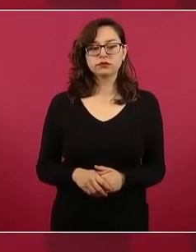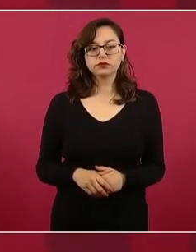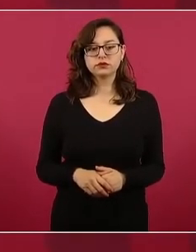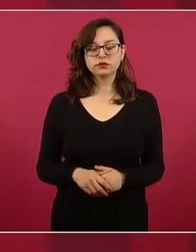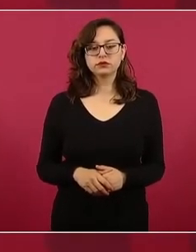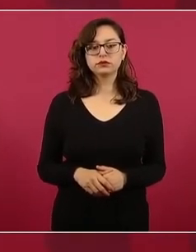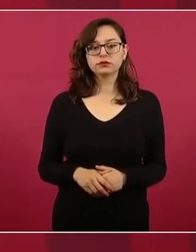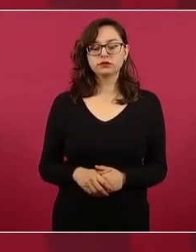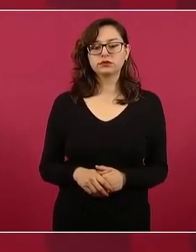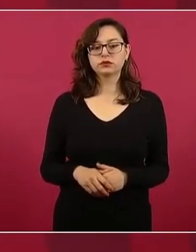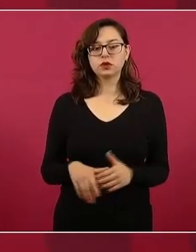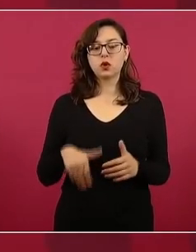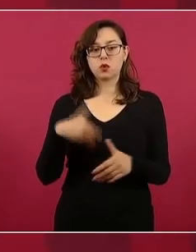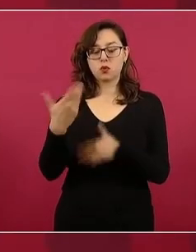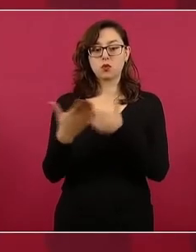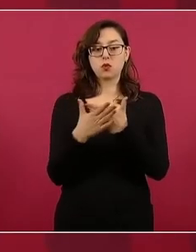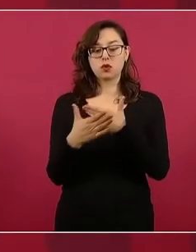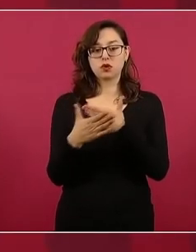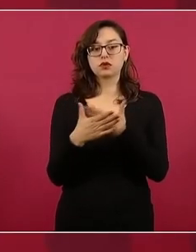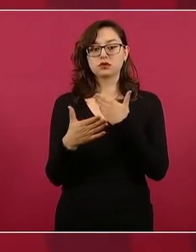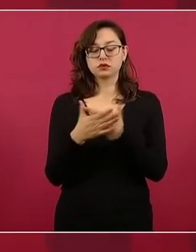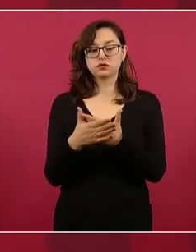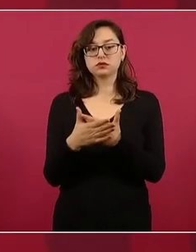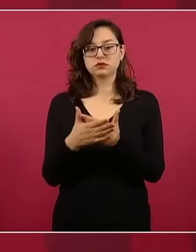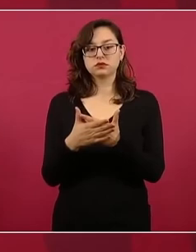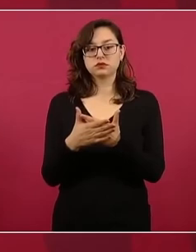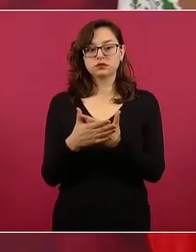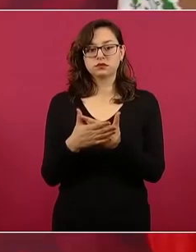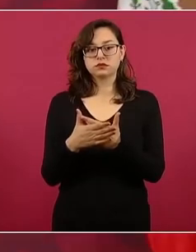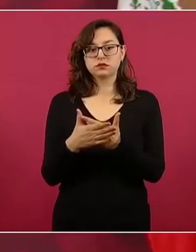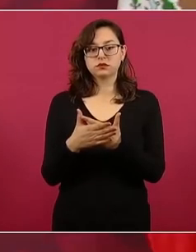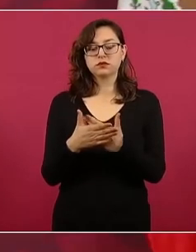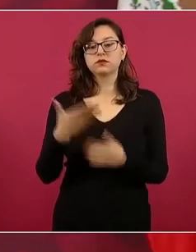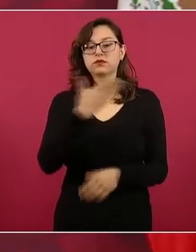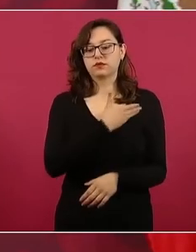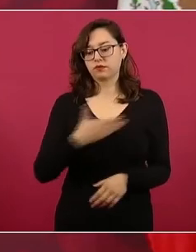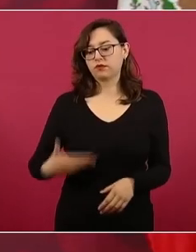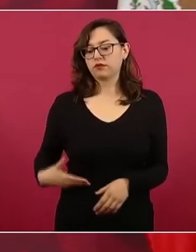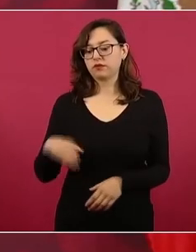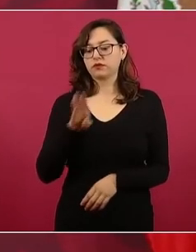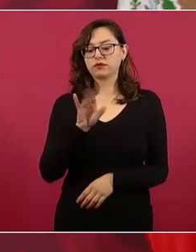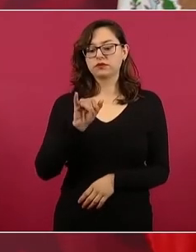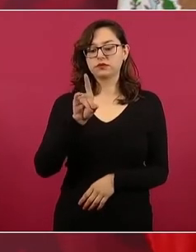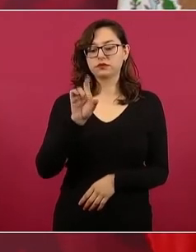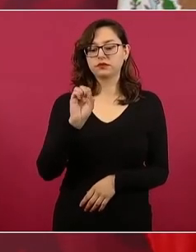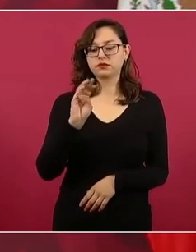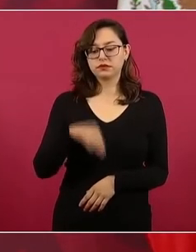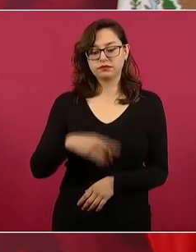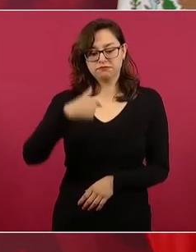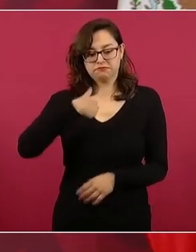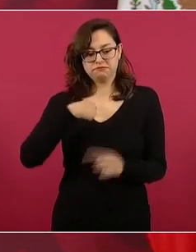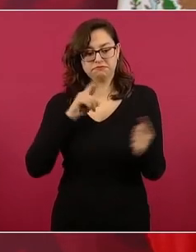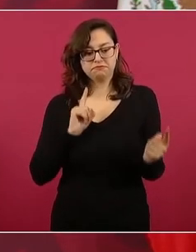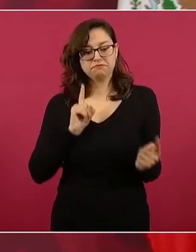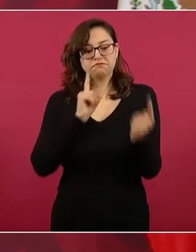encuentro que tengamos con el presidente Biden